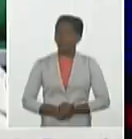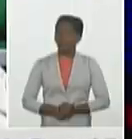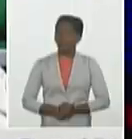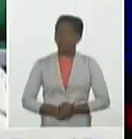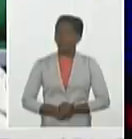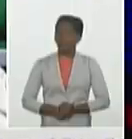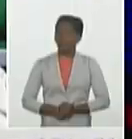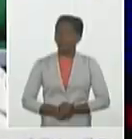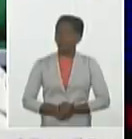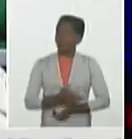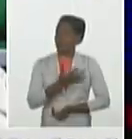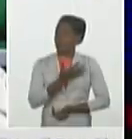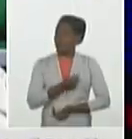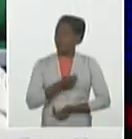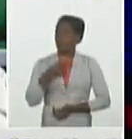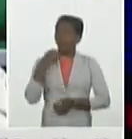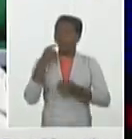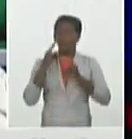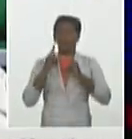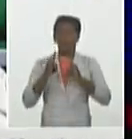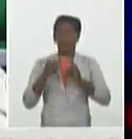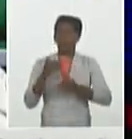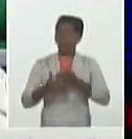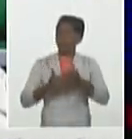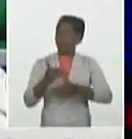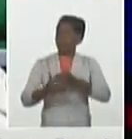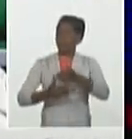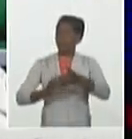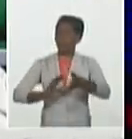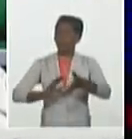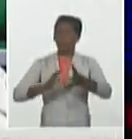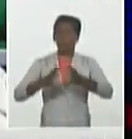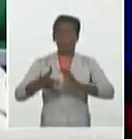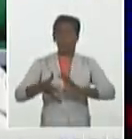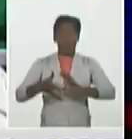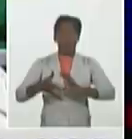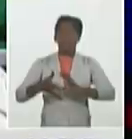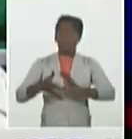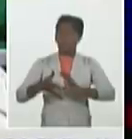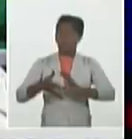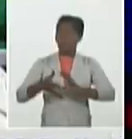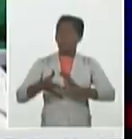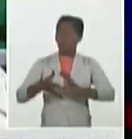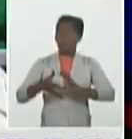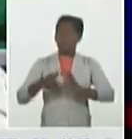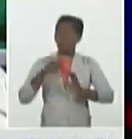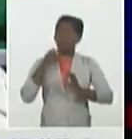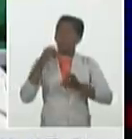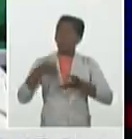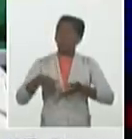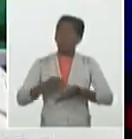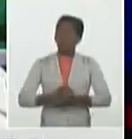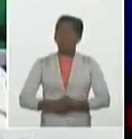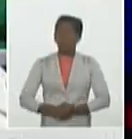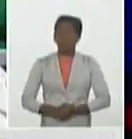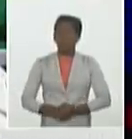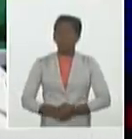pues lamentablemente, la evolución que está teniendo enfermedad, pues lamentablemente fallece.